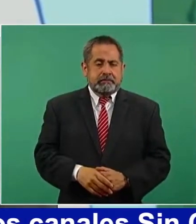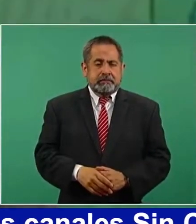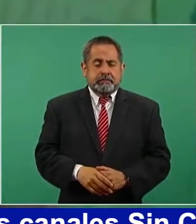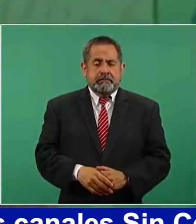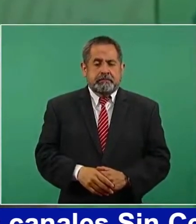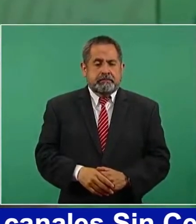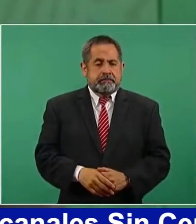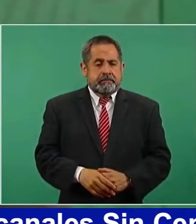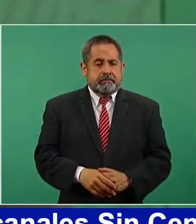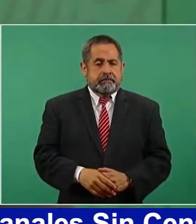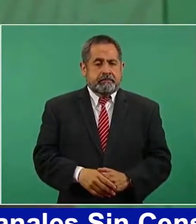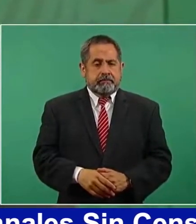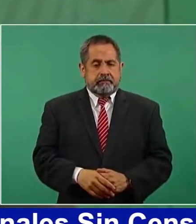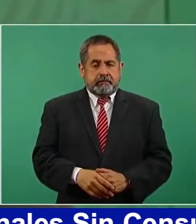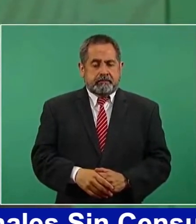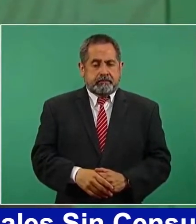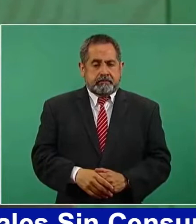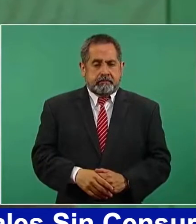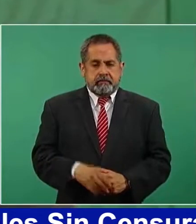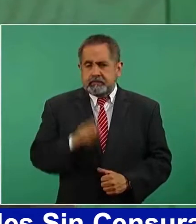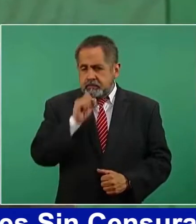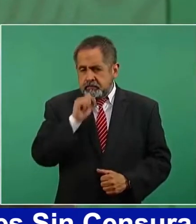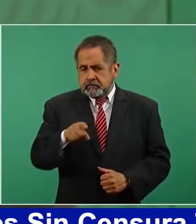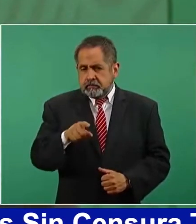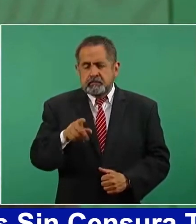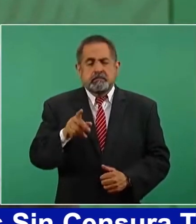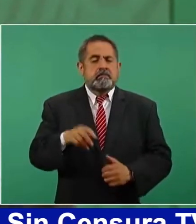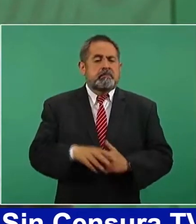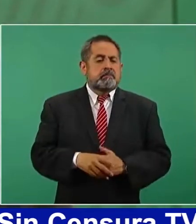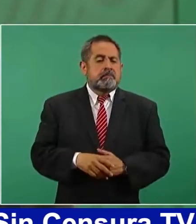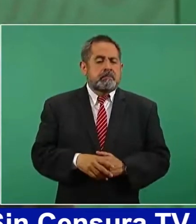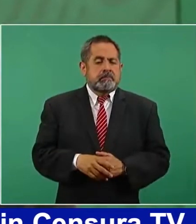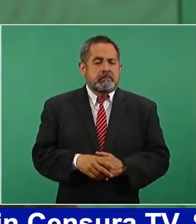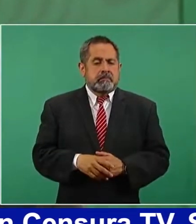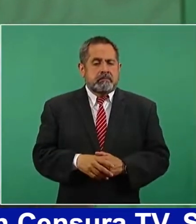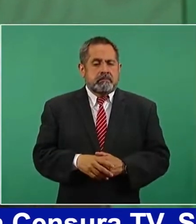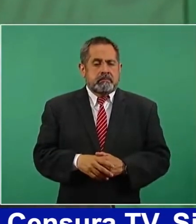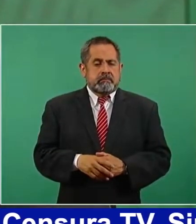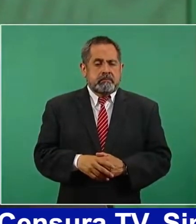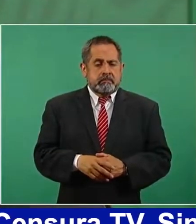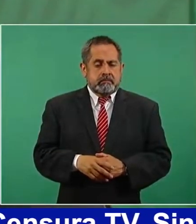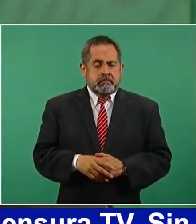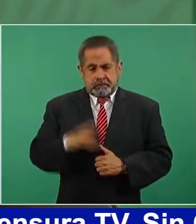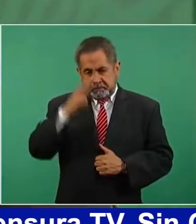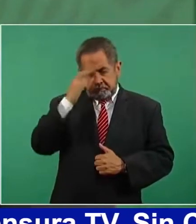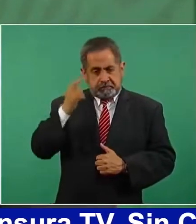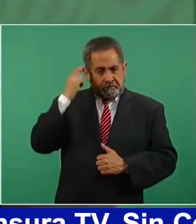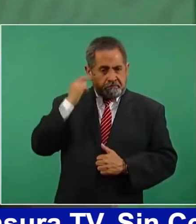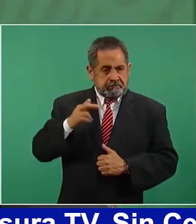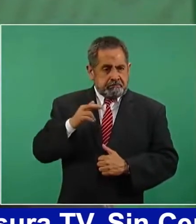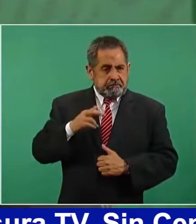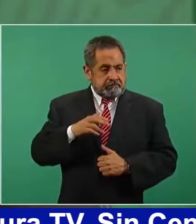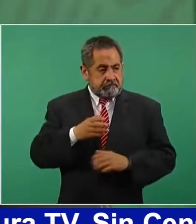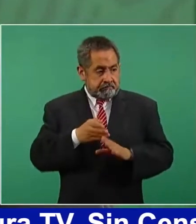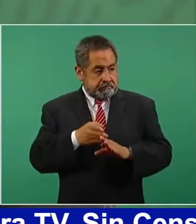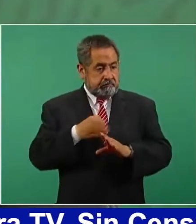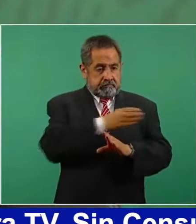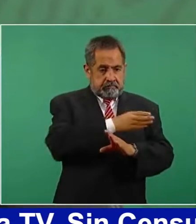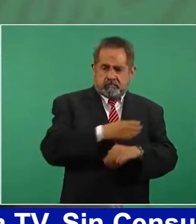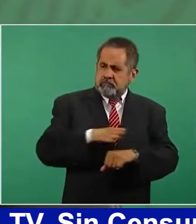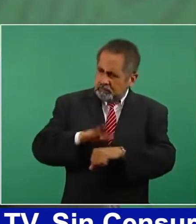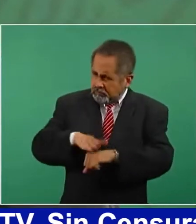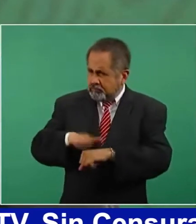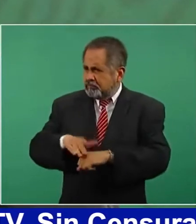Y cuando se insistía la de que sólo siendo buenos